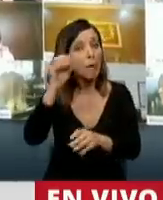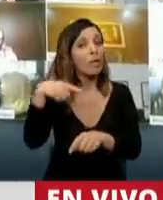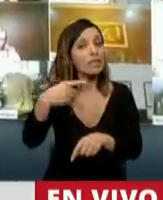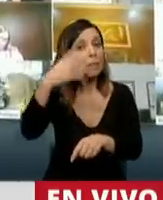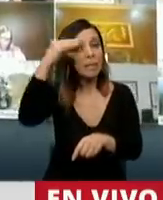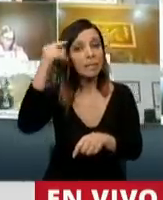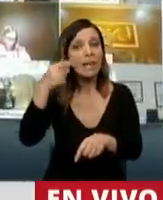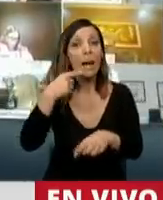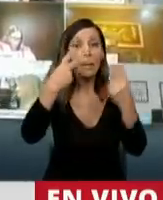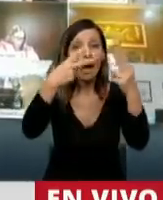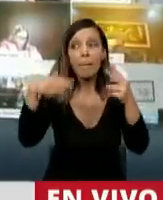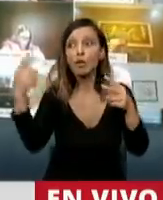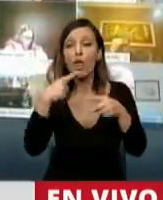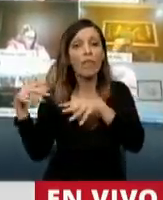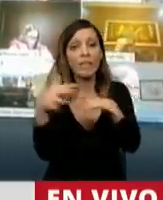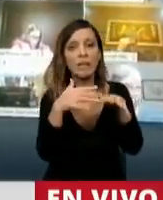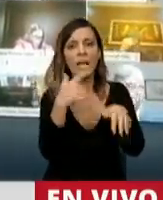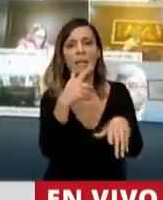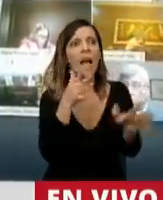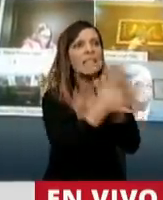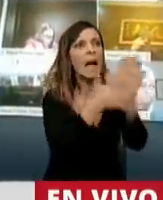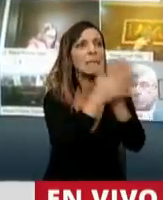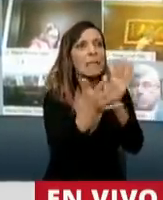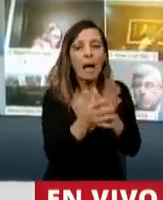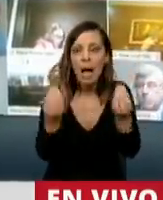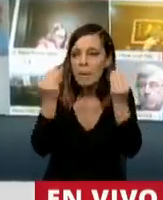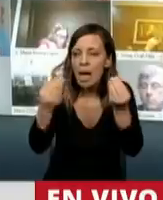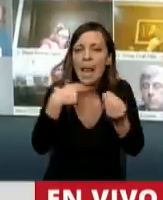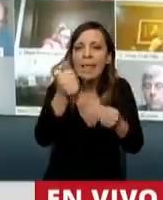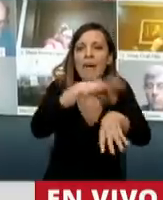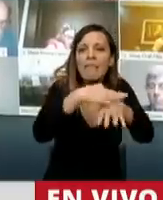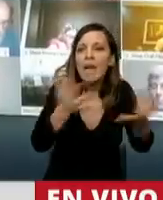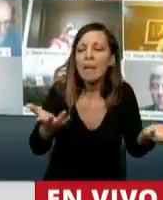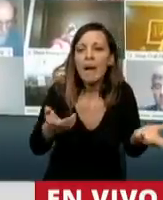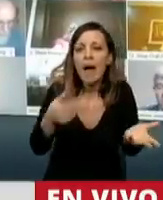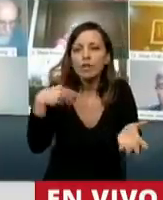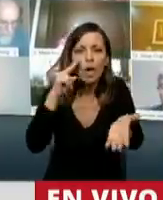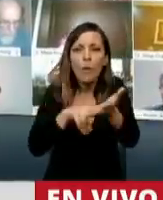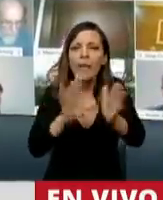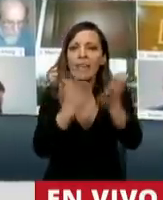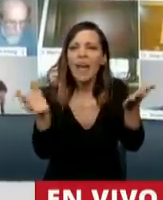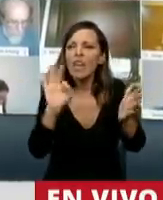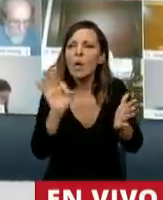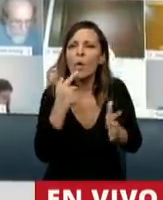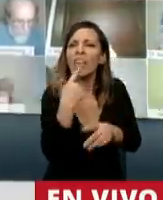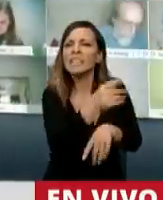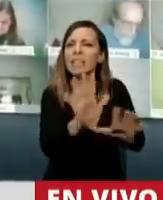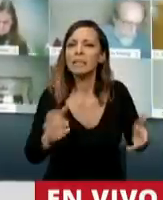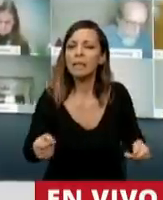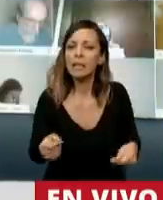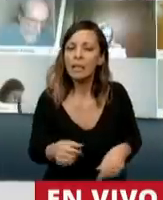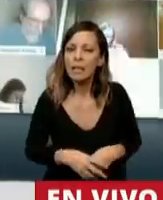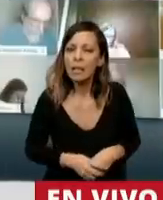viajaba, se fugaba. Tenía a la hija enferma y se fugaba. No vi ningún diario poner eso. Es muy divertido. Pero no se